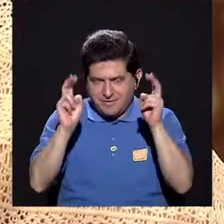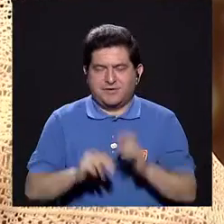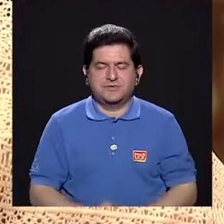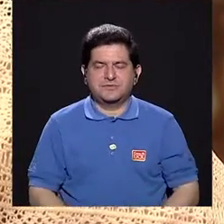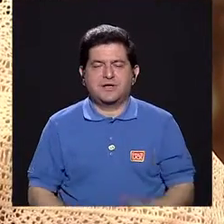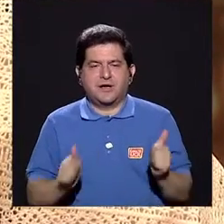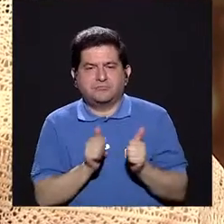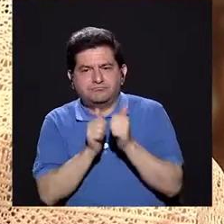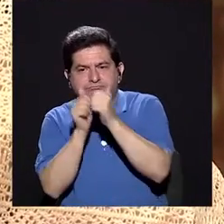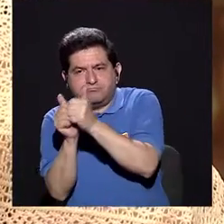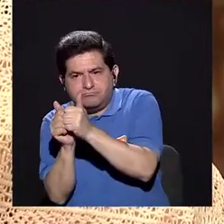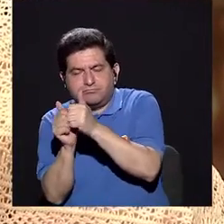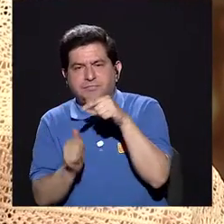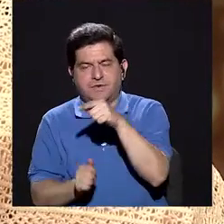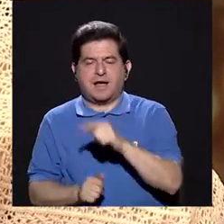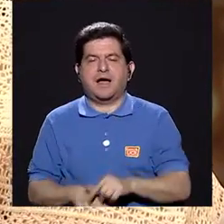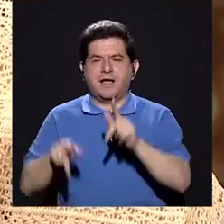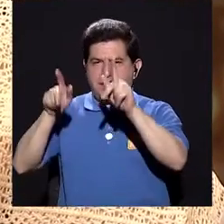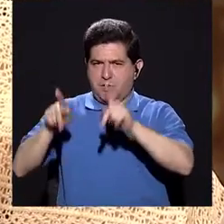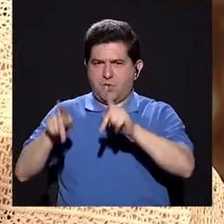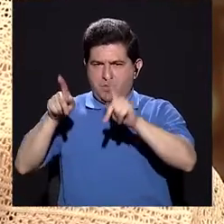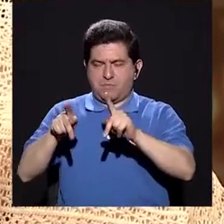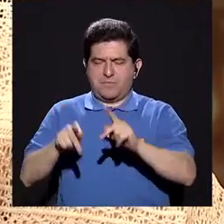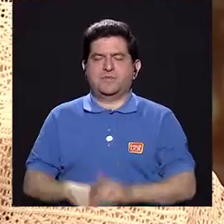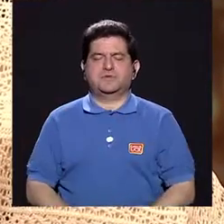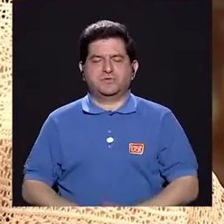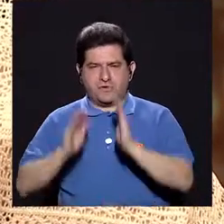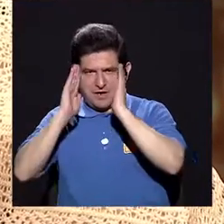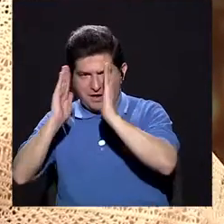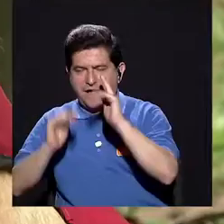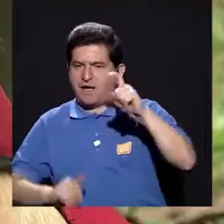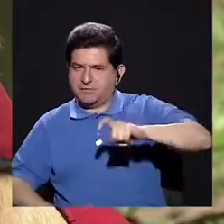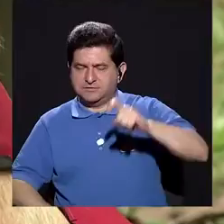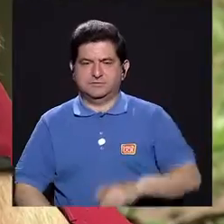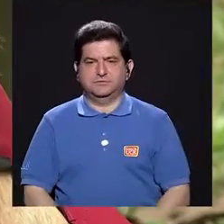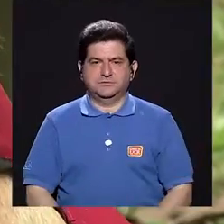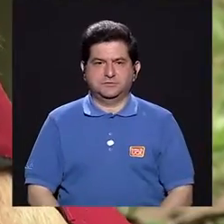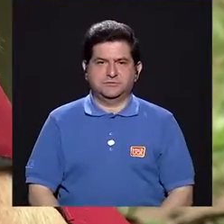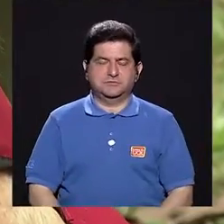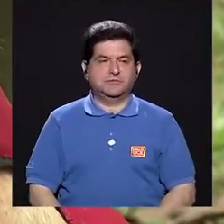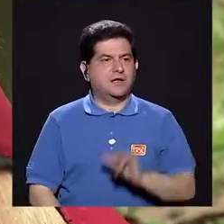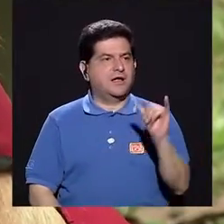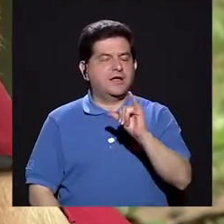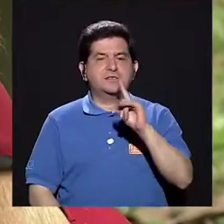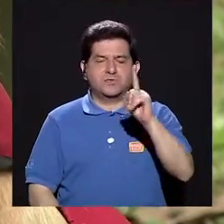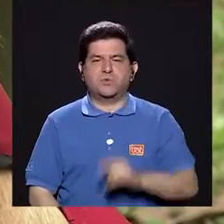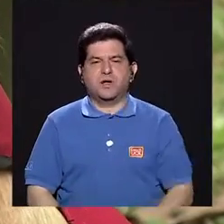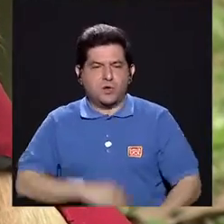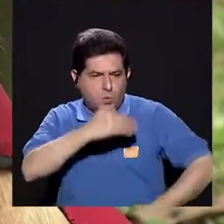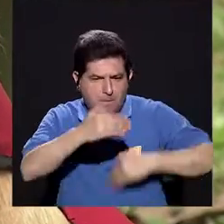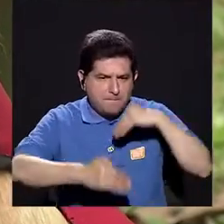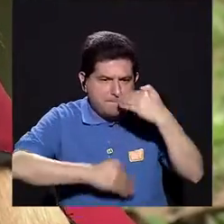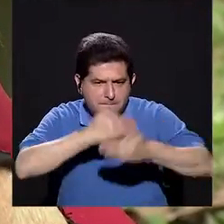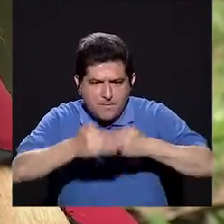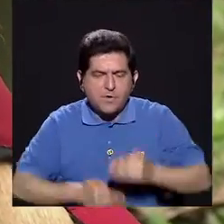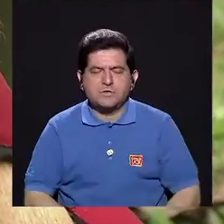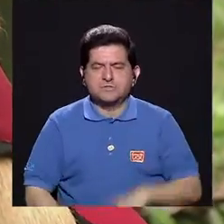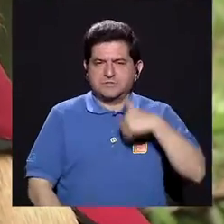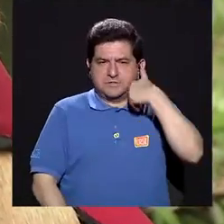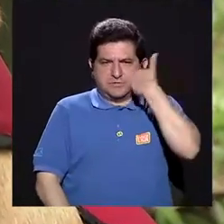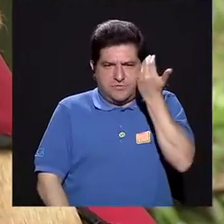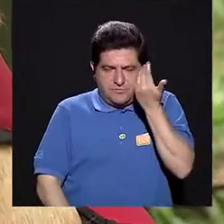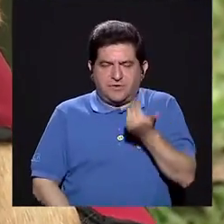profesional y el usuario o el paciente. Él está ahí, es como un canal para que las cosas se